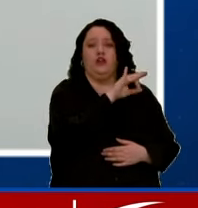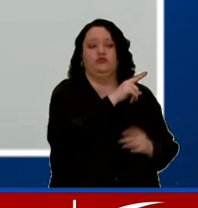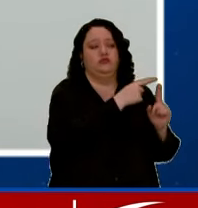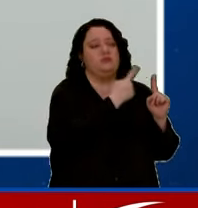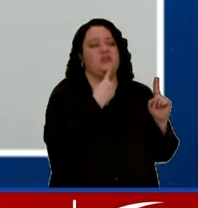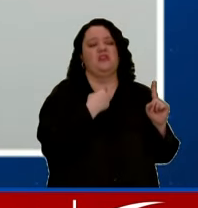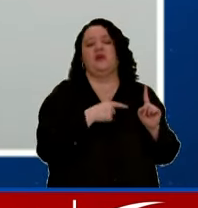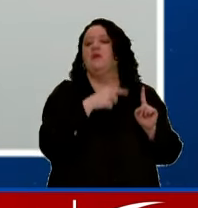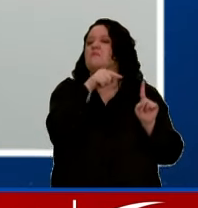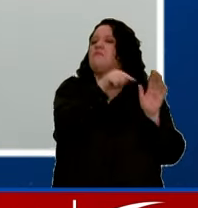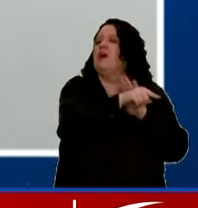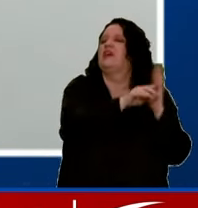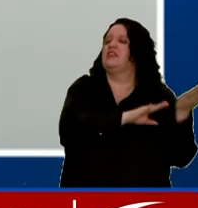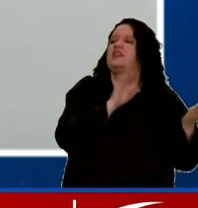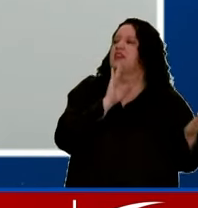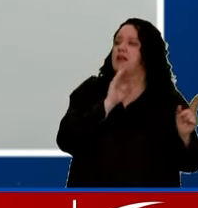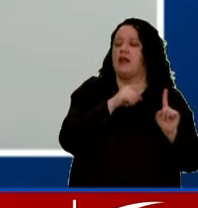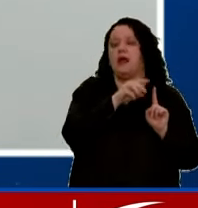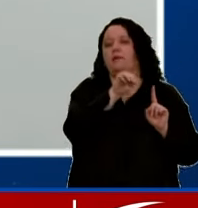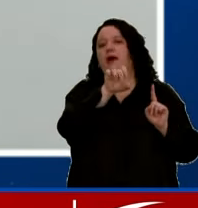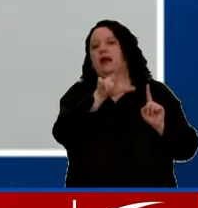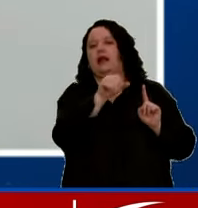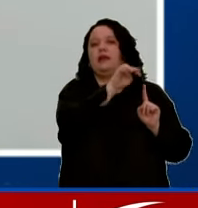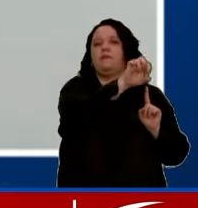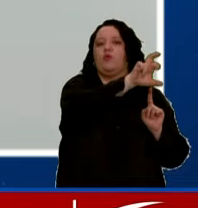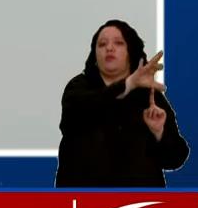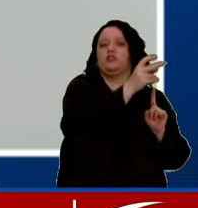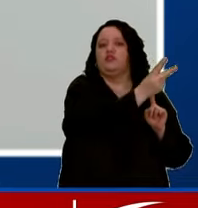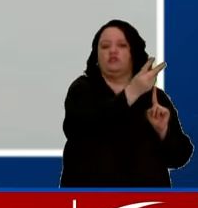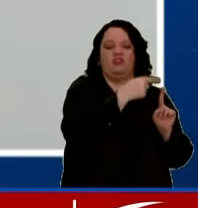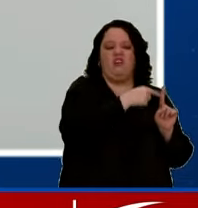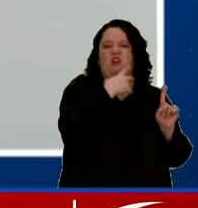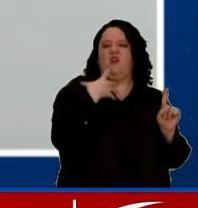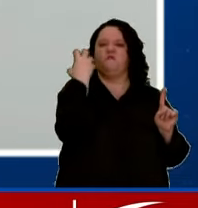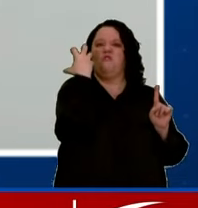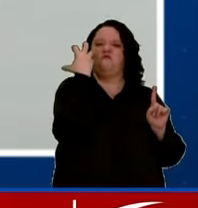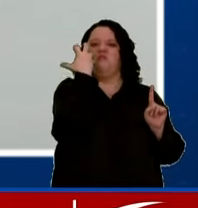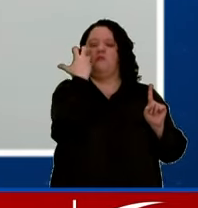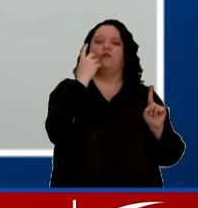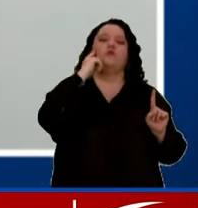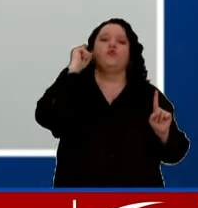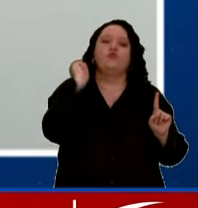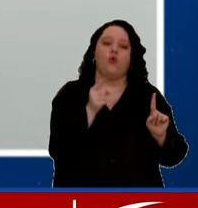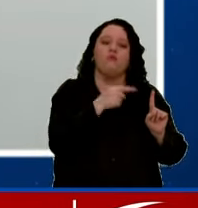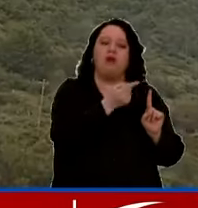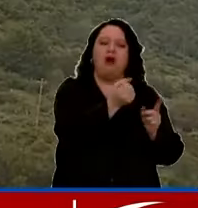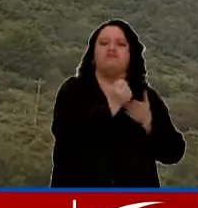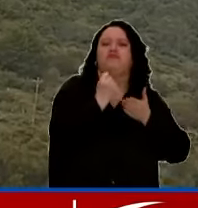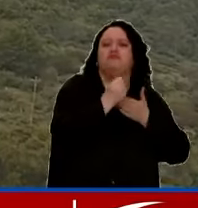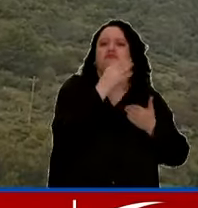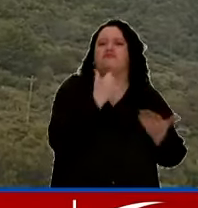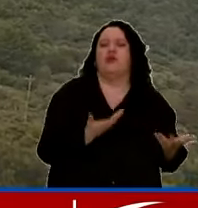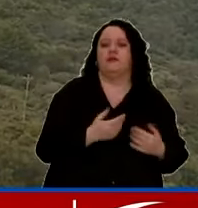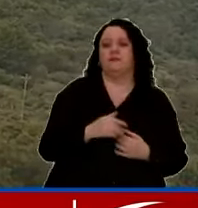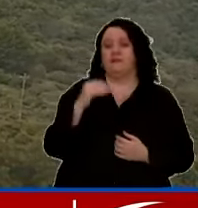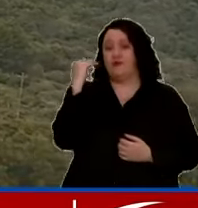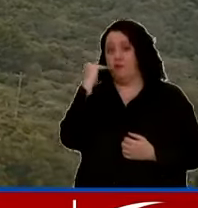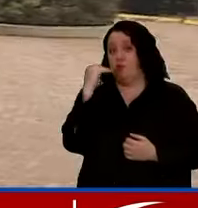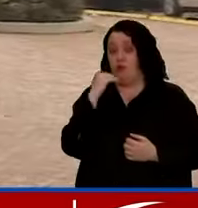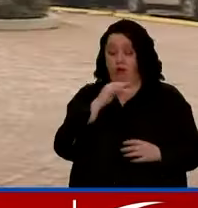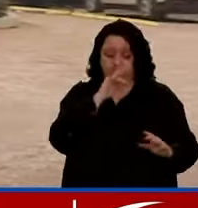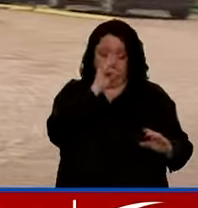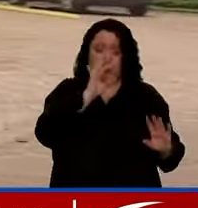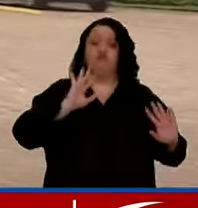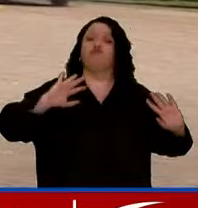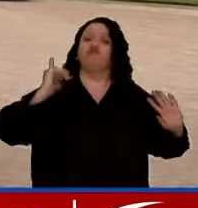mandar a matar a quién? Sí, señor. A Marlene y a Mauricio, que estaba rabioso porque ellos no le colaboraban. La mujer bajo gravedad de